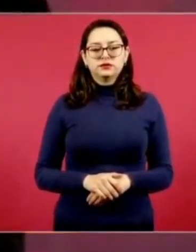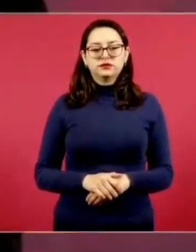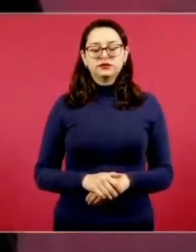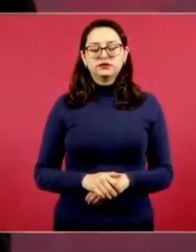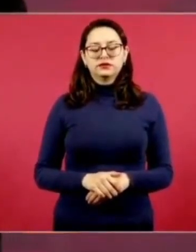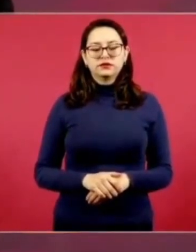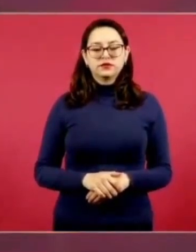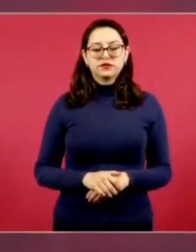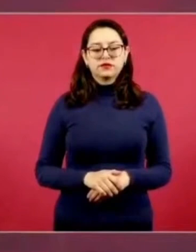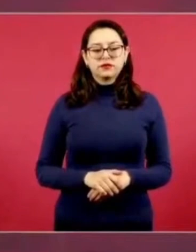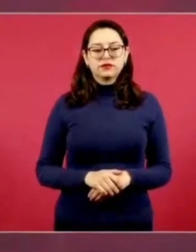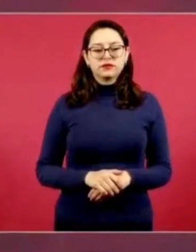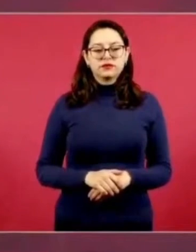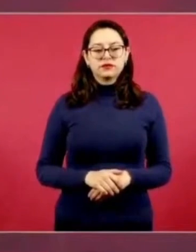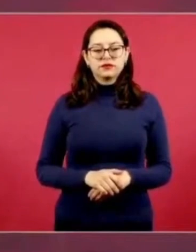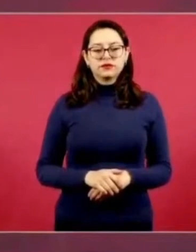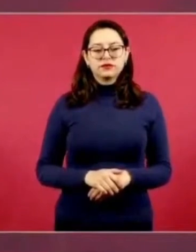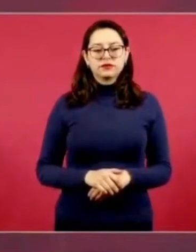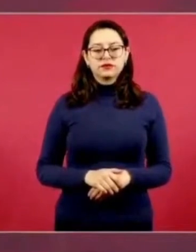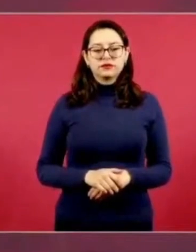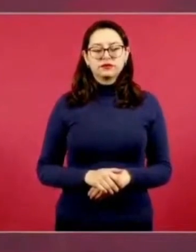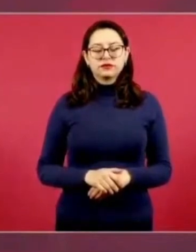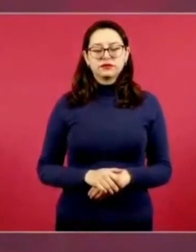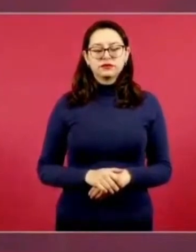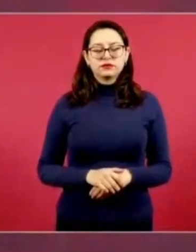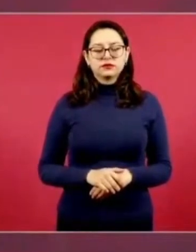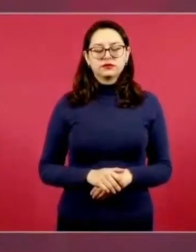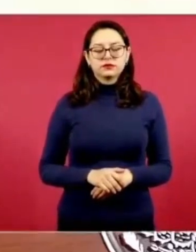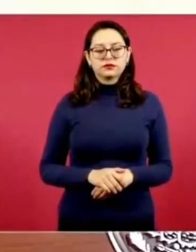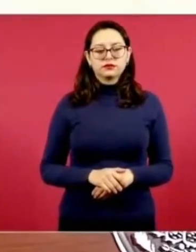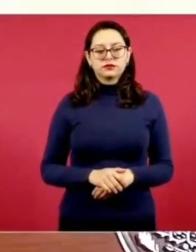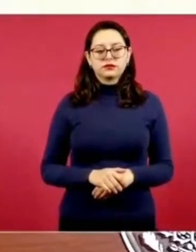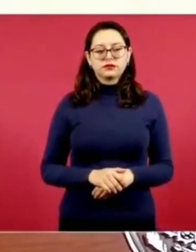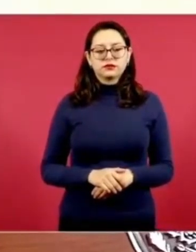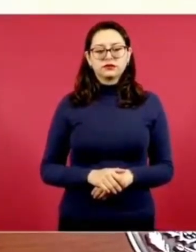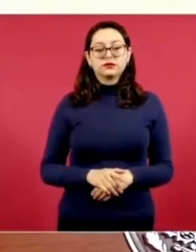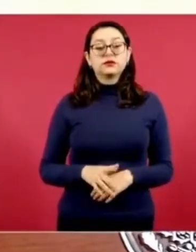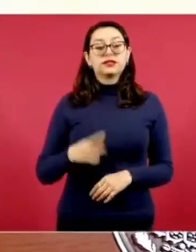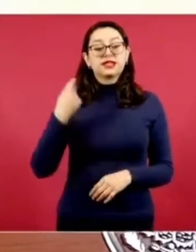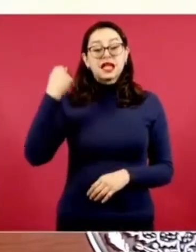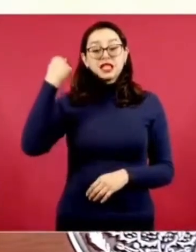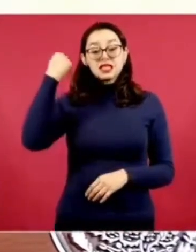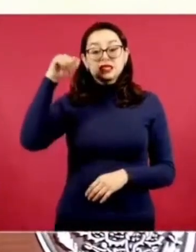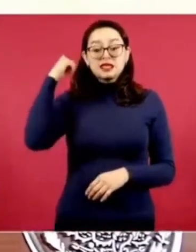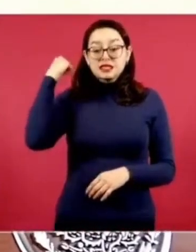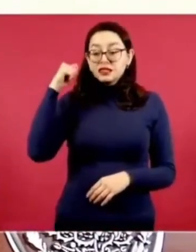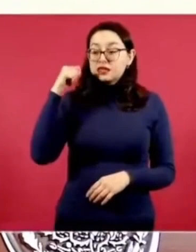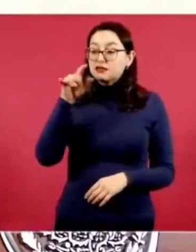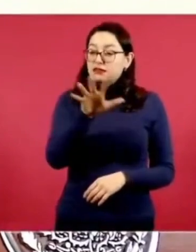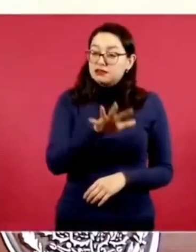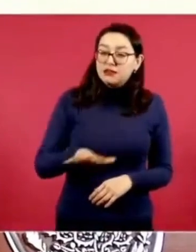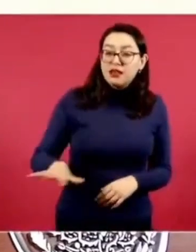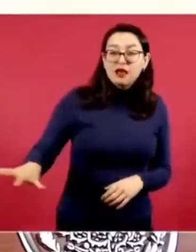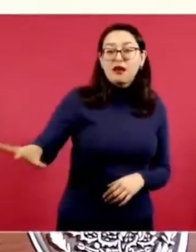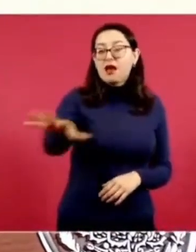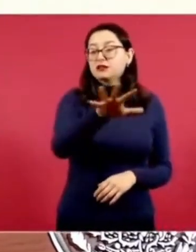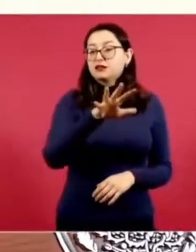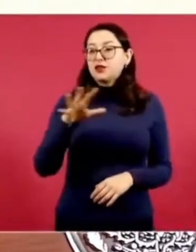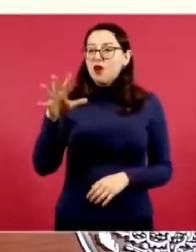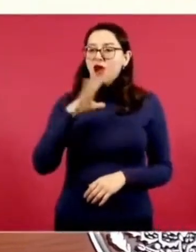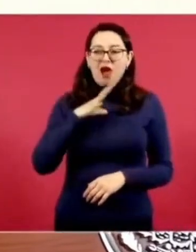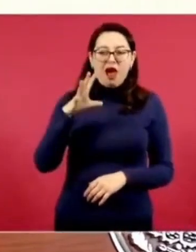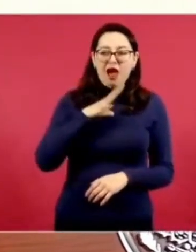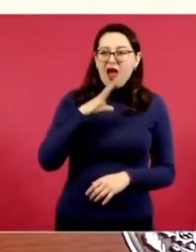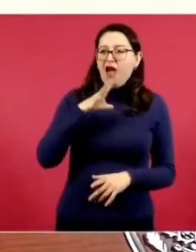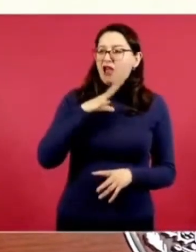Decía, referirse a Tabasco, decía, Tabasco tiene todo, hay de